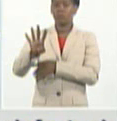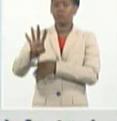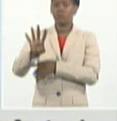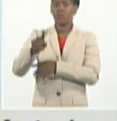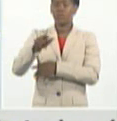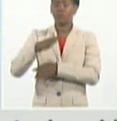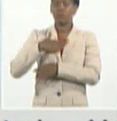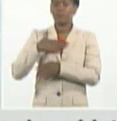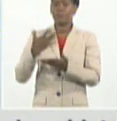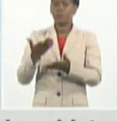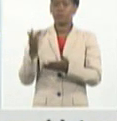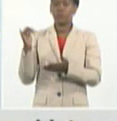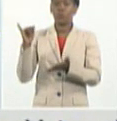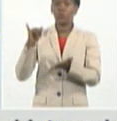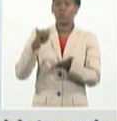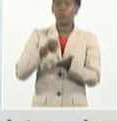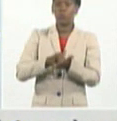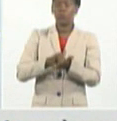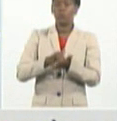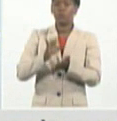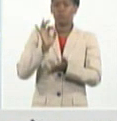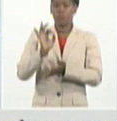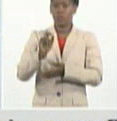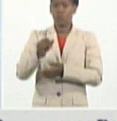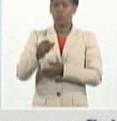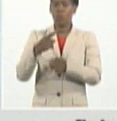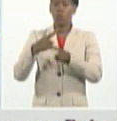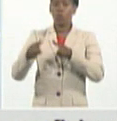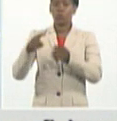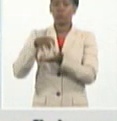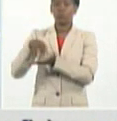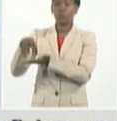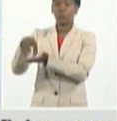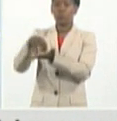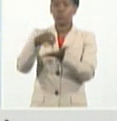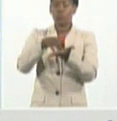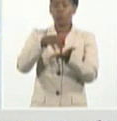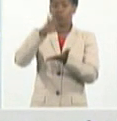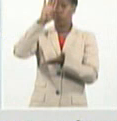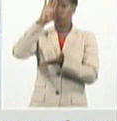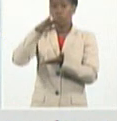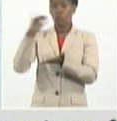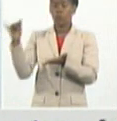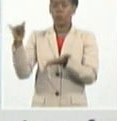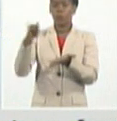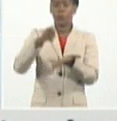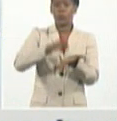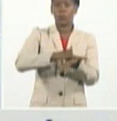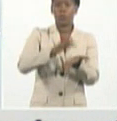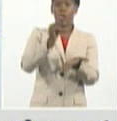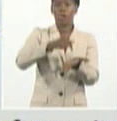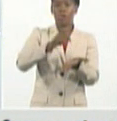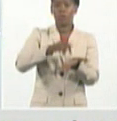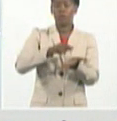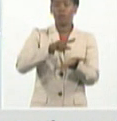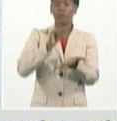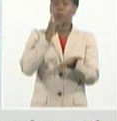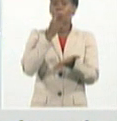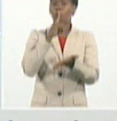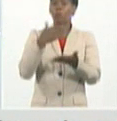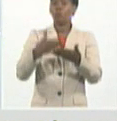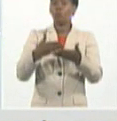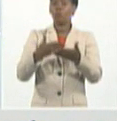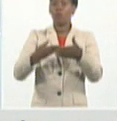este territorio, no del exterior, sino de otros lugares de aquí de Cuba. Arribaron y se hizo el diagnóstico